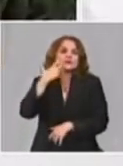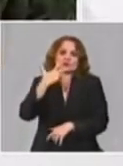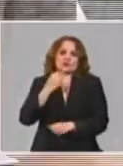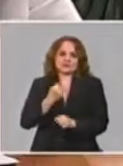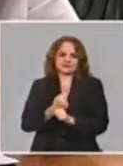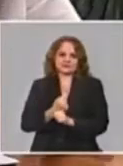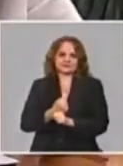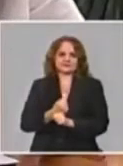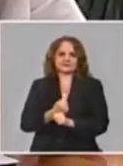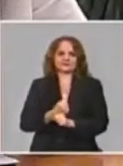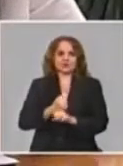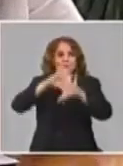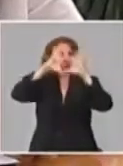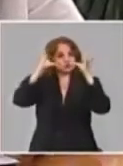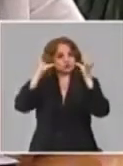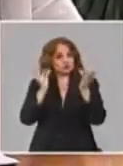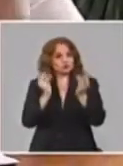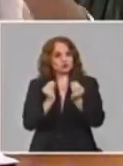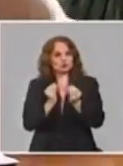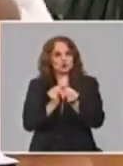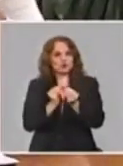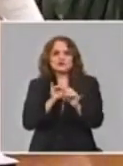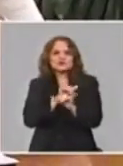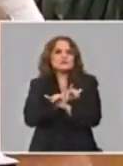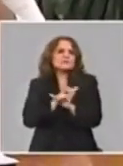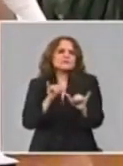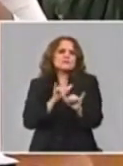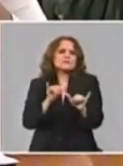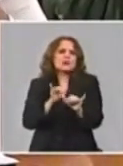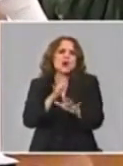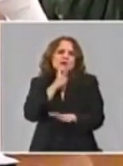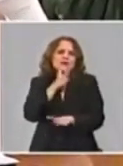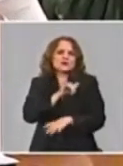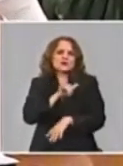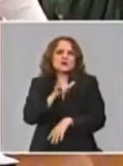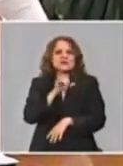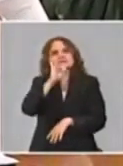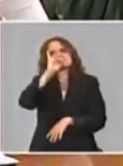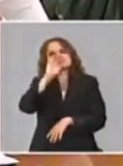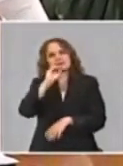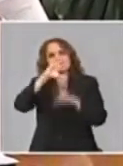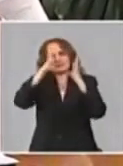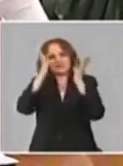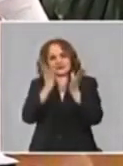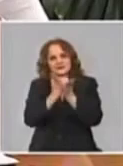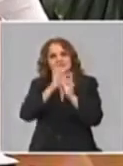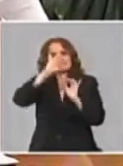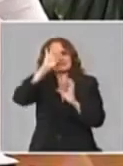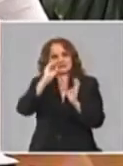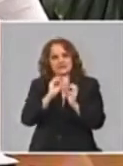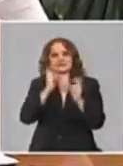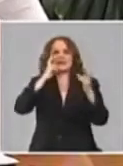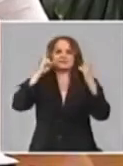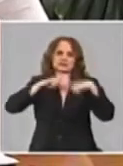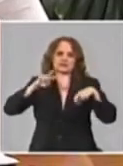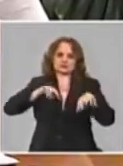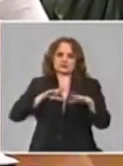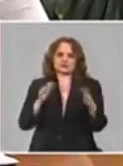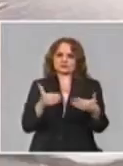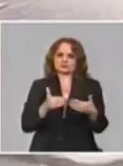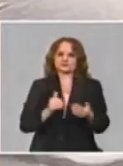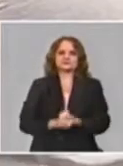virológico todo eso completa es aproximadamente 70 investigaciones e intervenciones